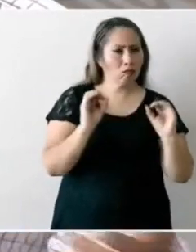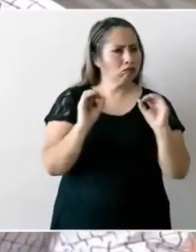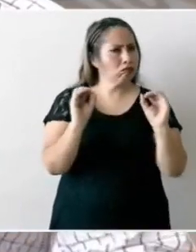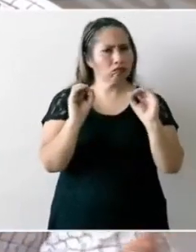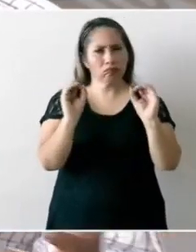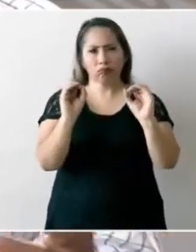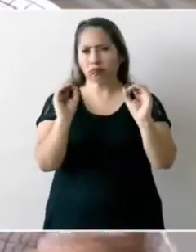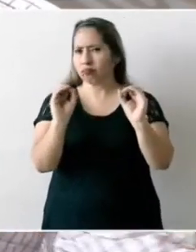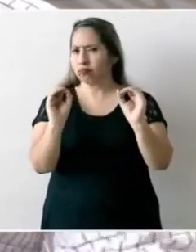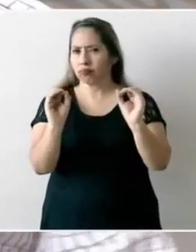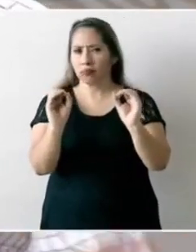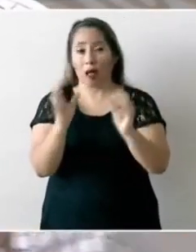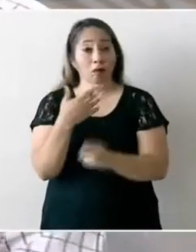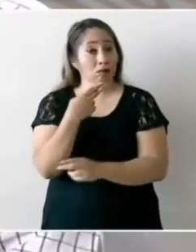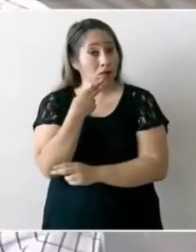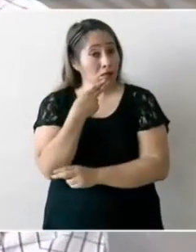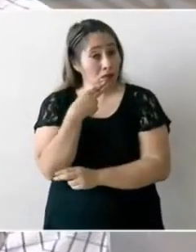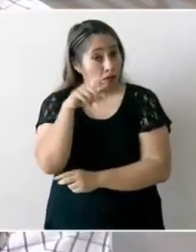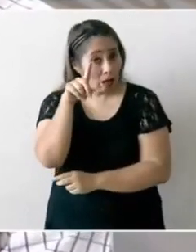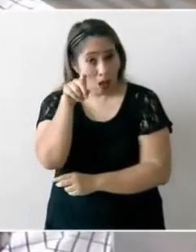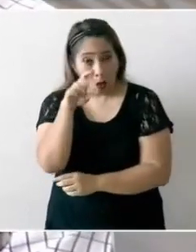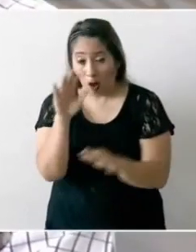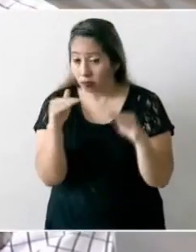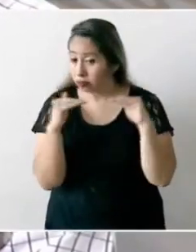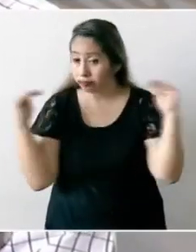en el uso del agua.